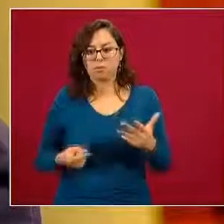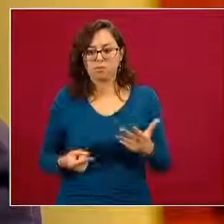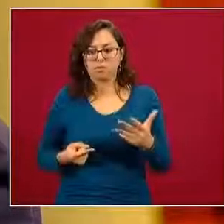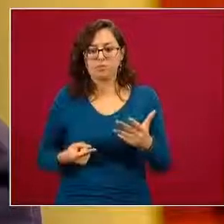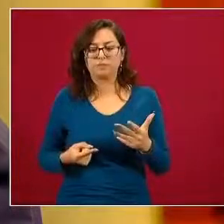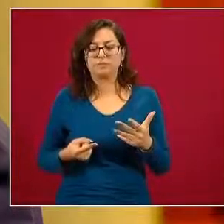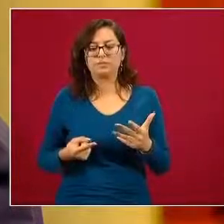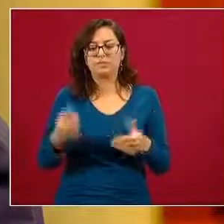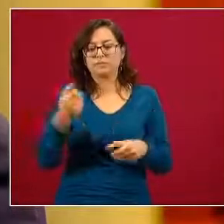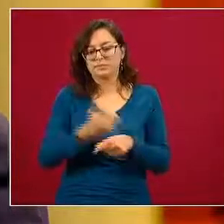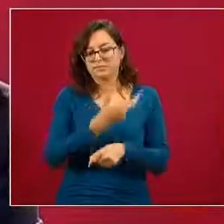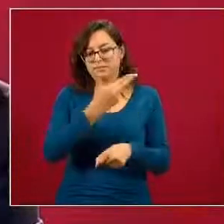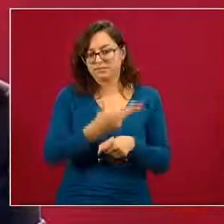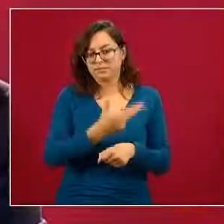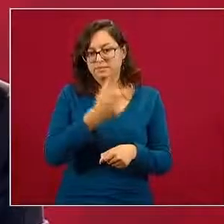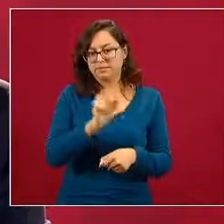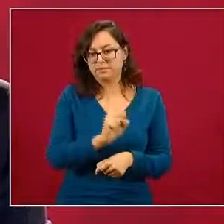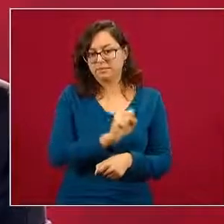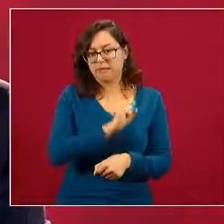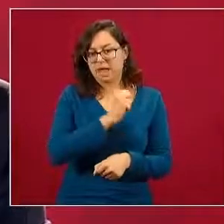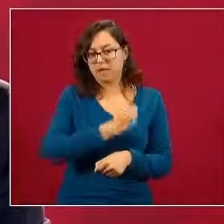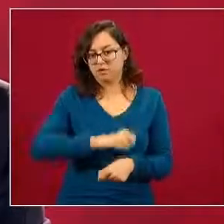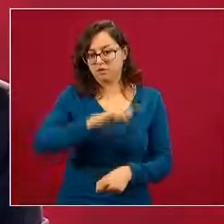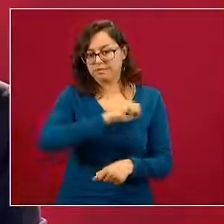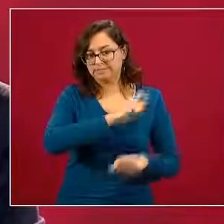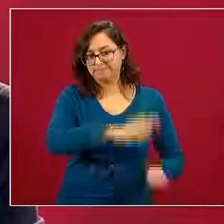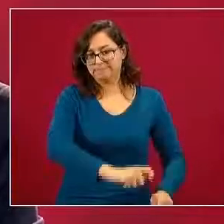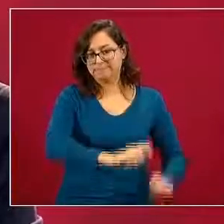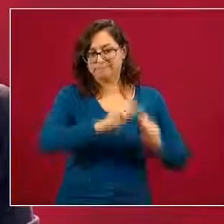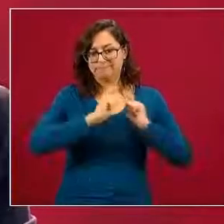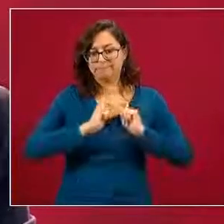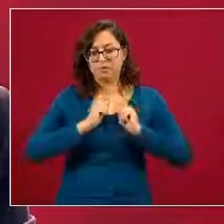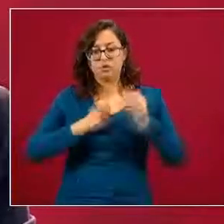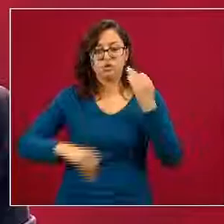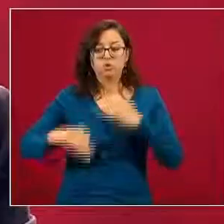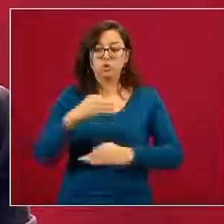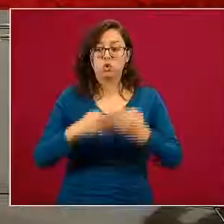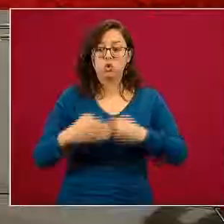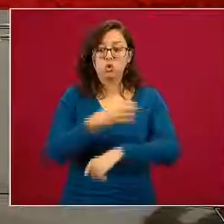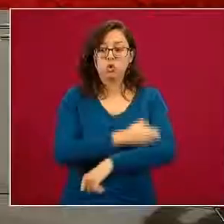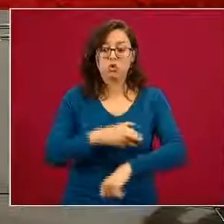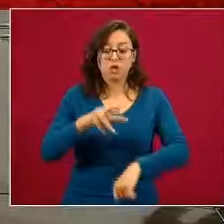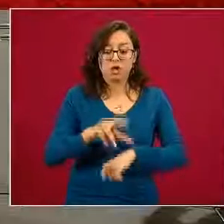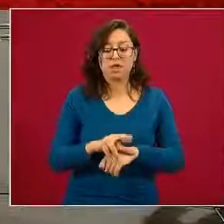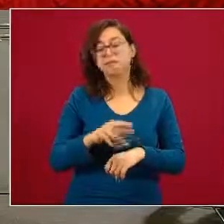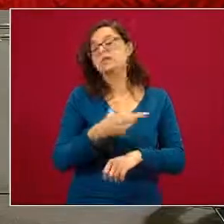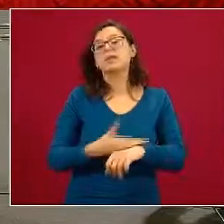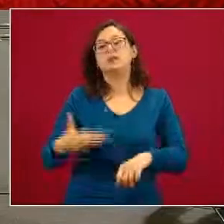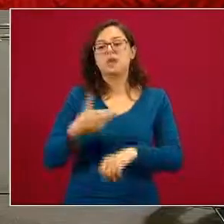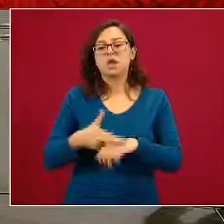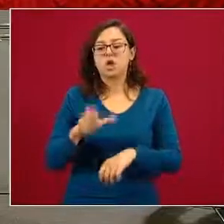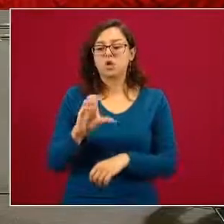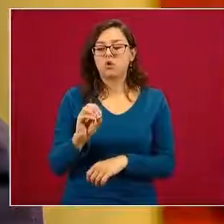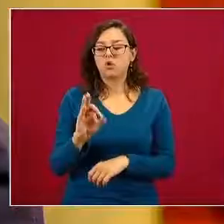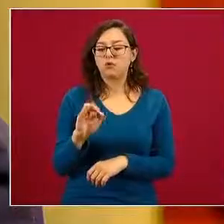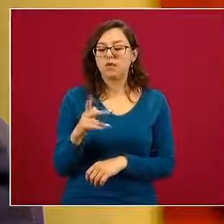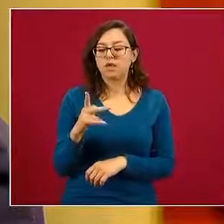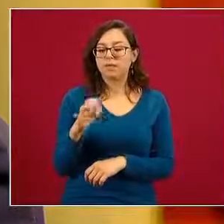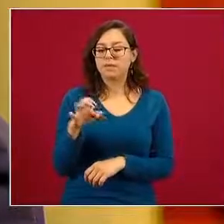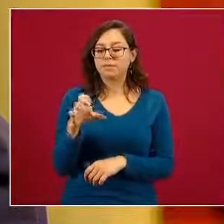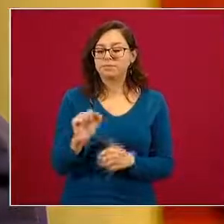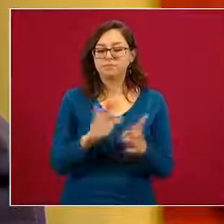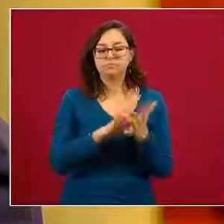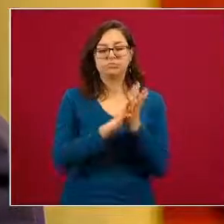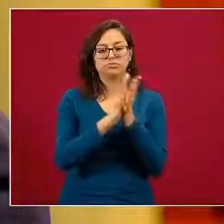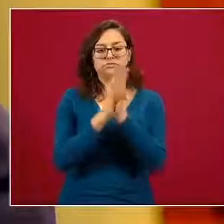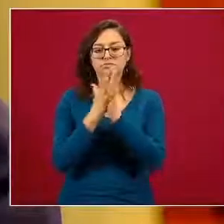asignado el Secretario de Salud para coordinar el proceso de transformación de COFEPRIS que se contempla en el programa sectorial